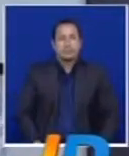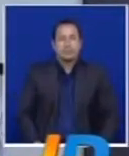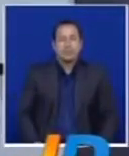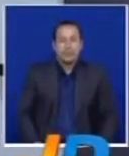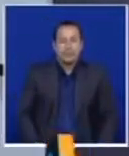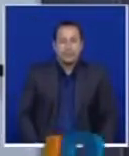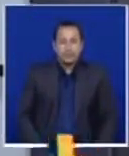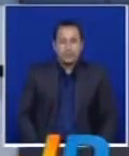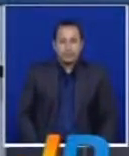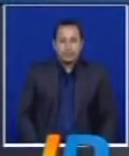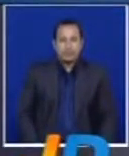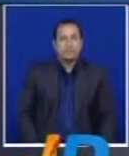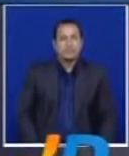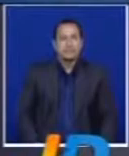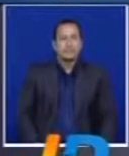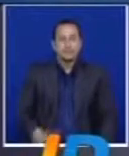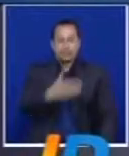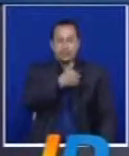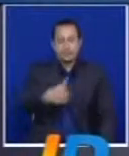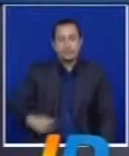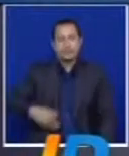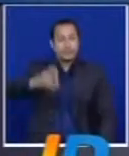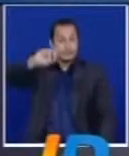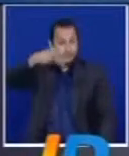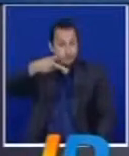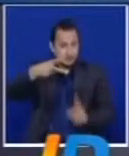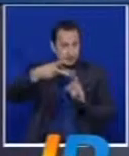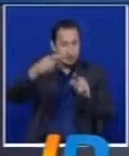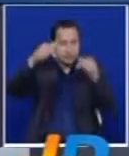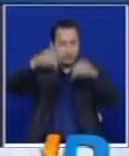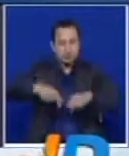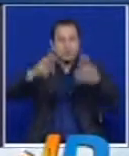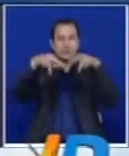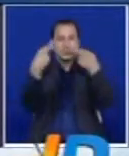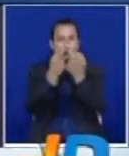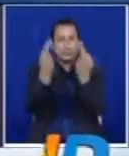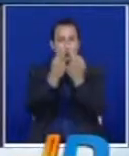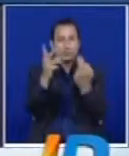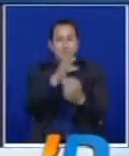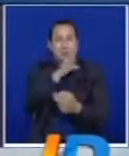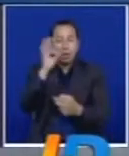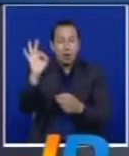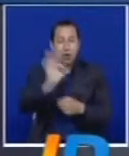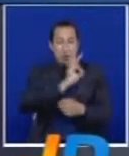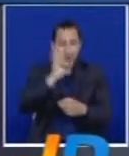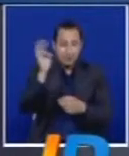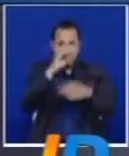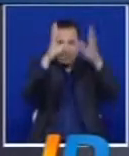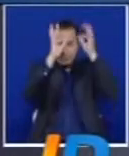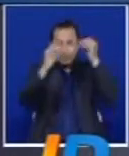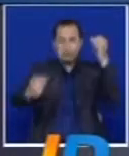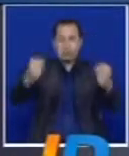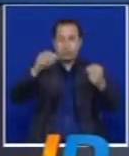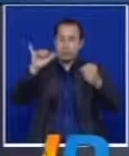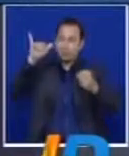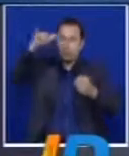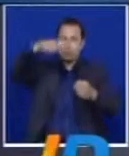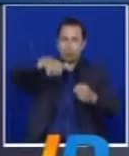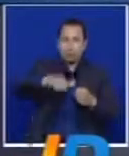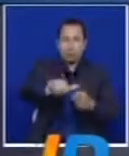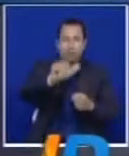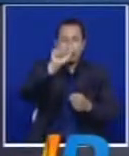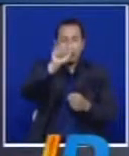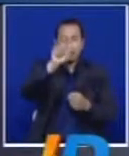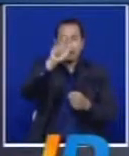Carlos Andrés, gracias. El vicepresidente Angelino Garzón se reunió esta tarde con los voceros del Sindicato de Aviadores de la Lorinia Avianca en